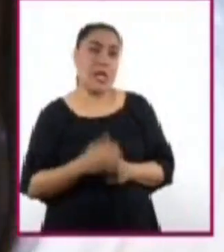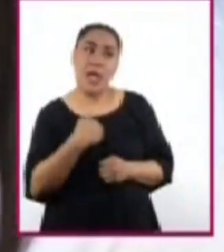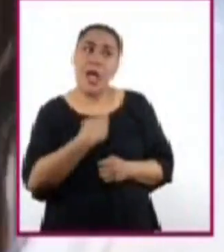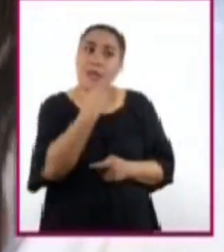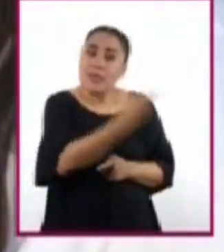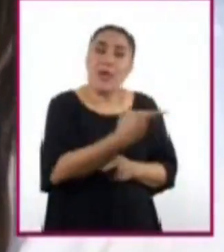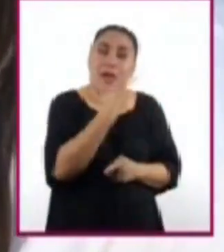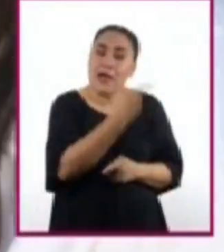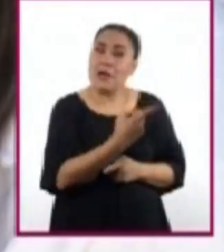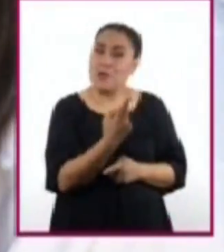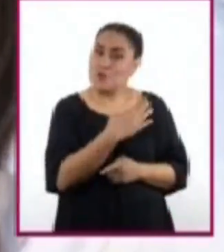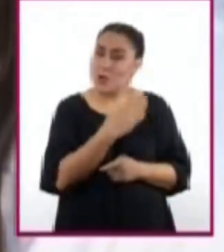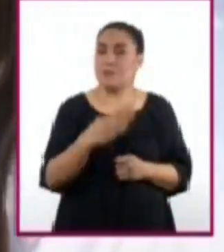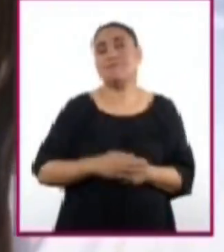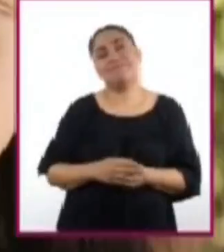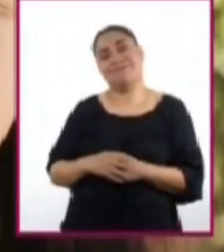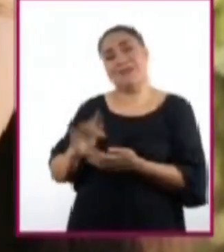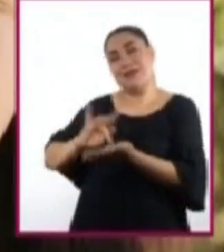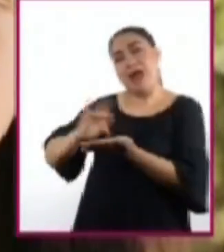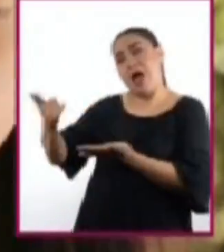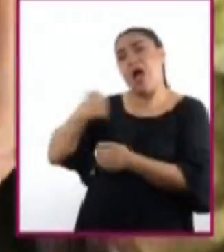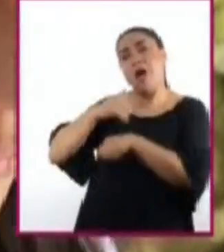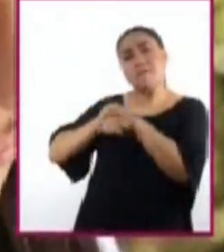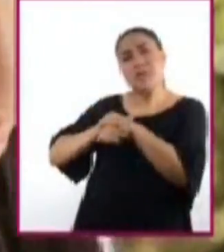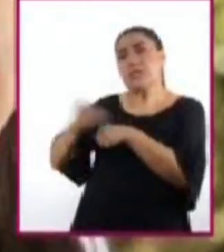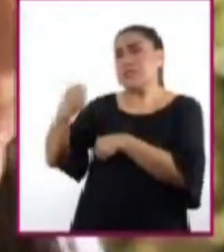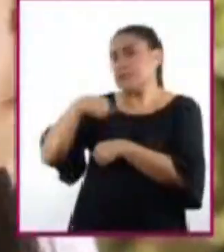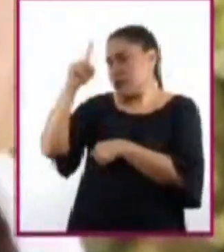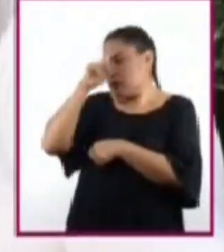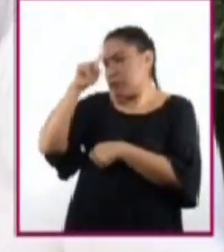pero es por ser mi amiga. Es darme a tomar las decisiones correctas.